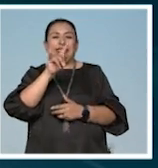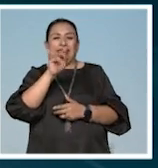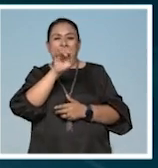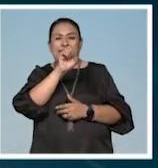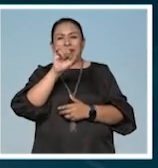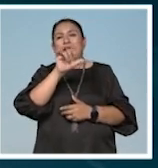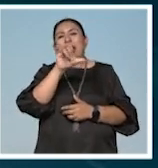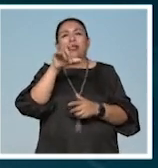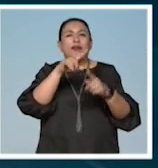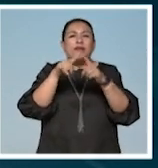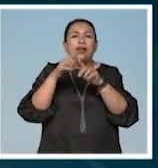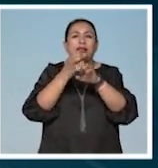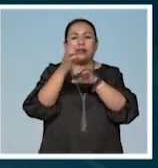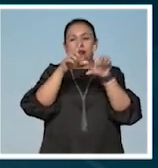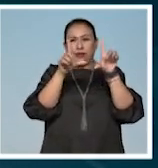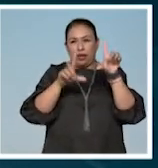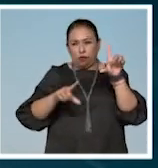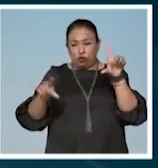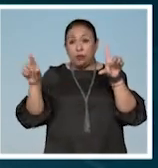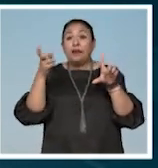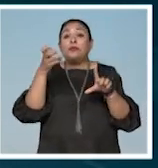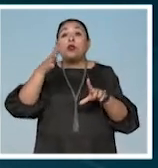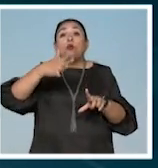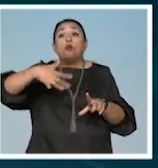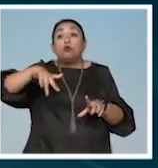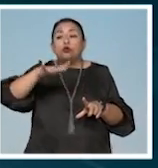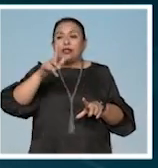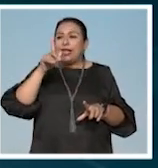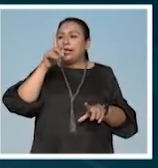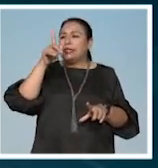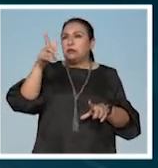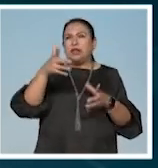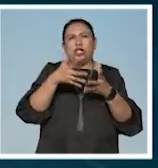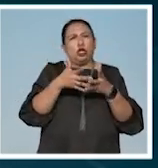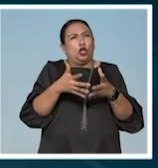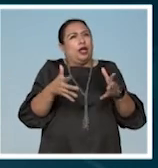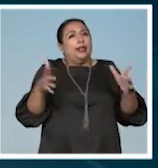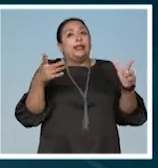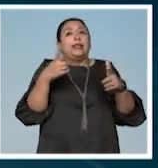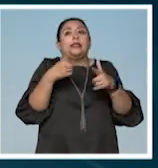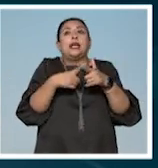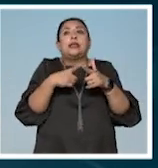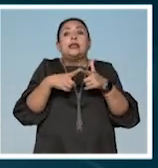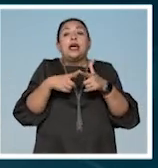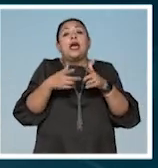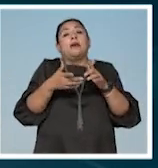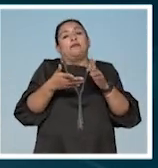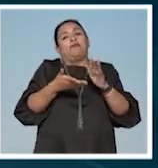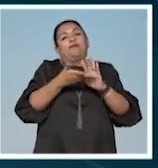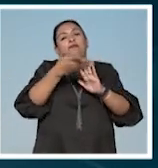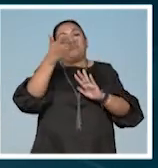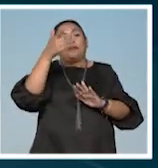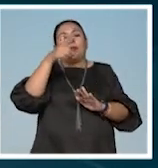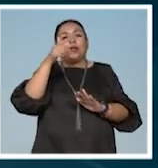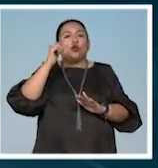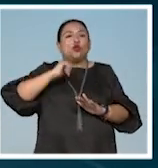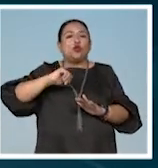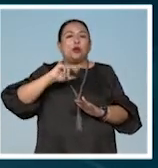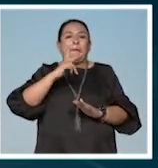por diversos estados del país. Es la búsqueda del espíritu y la grandeza de quien levantó las civilizaciones prehispánicas.